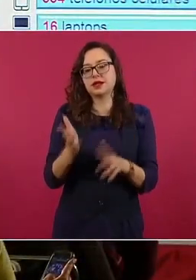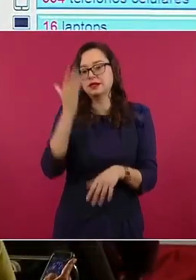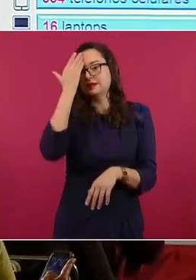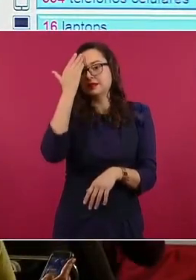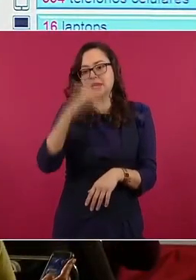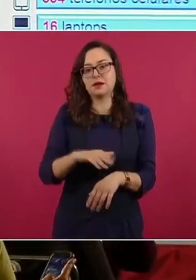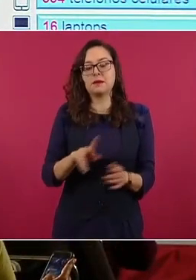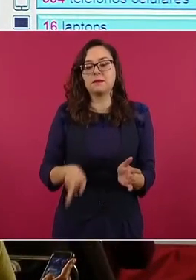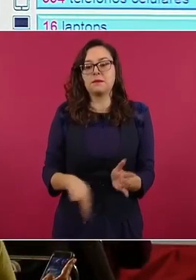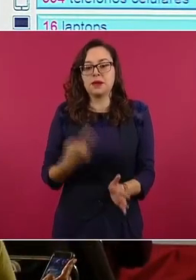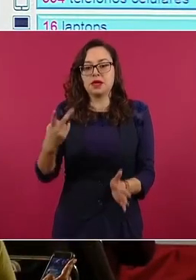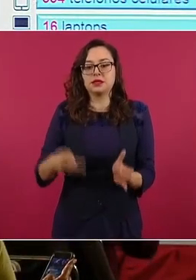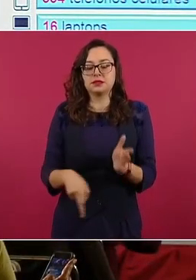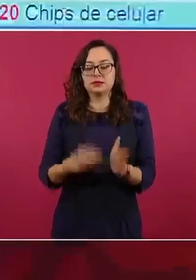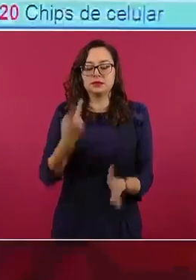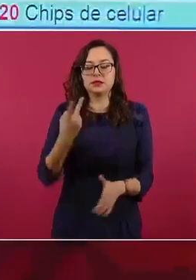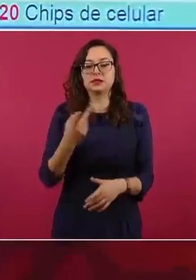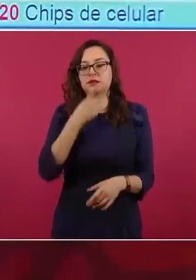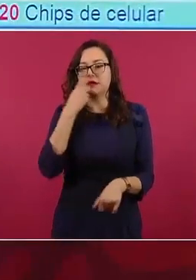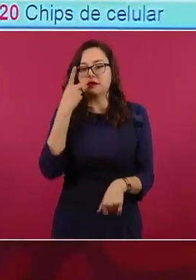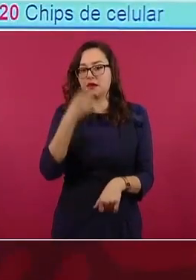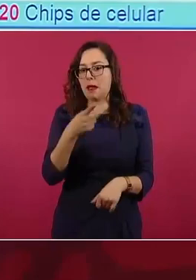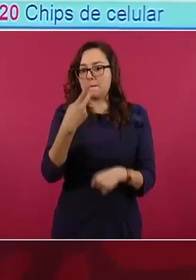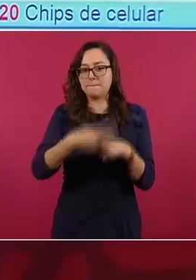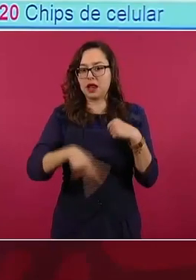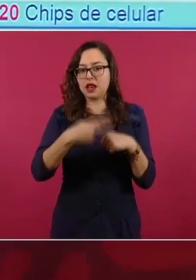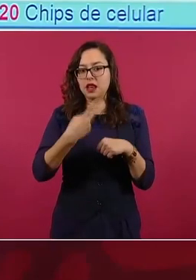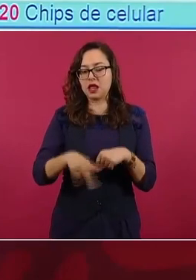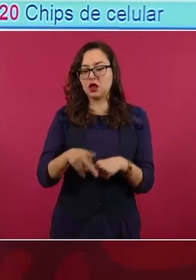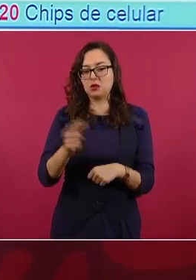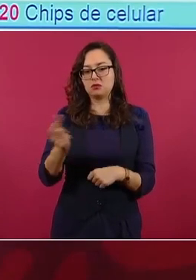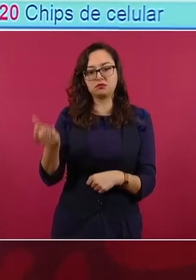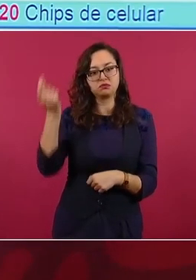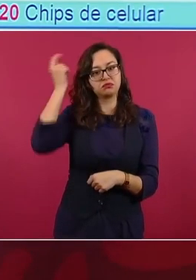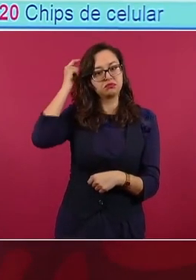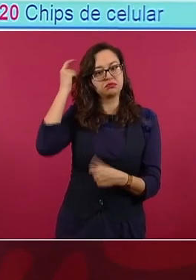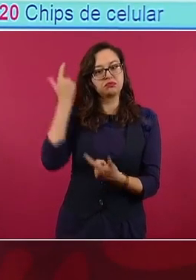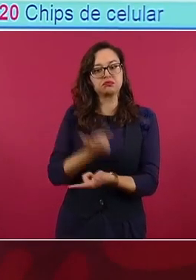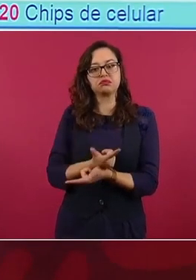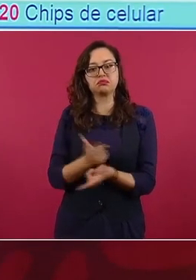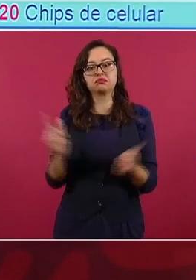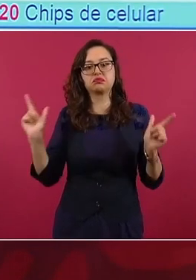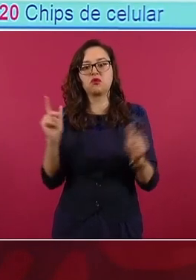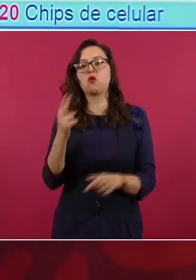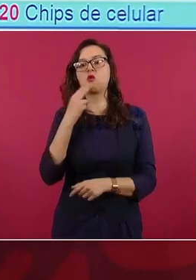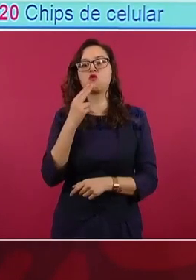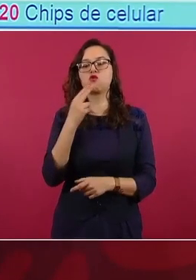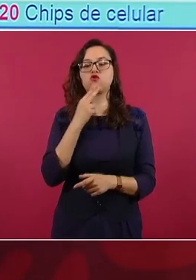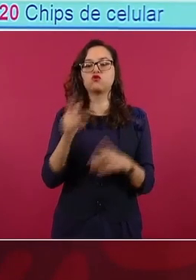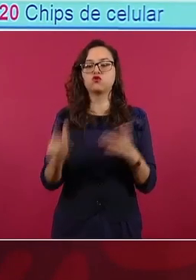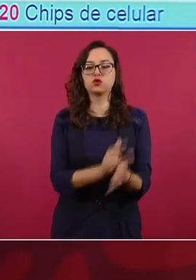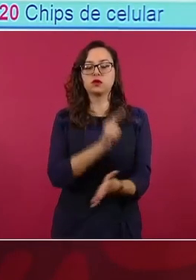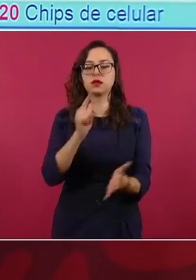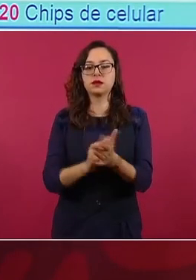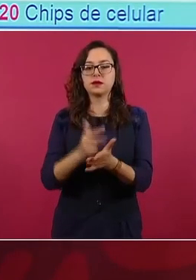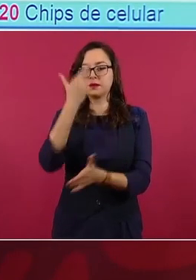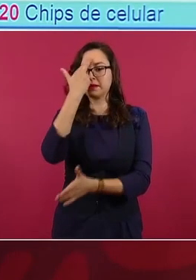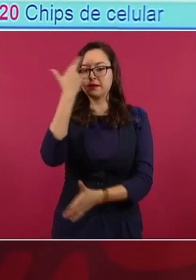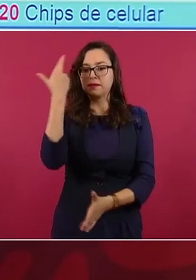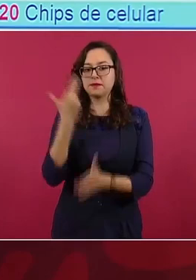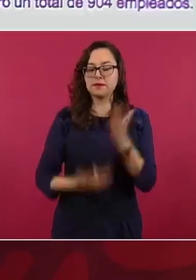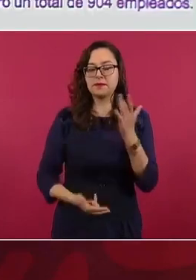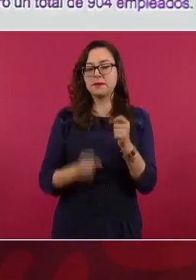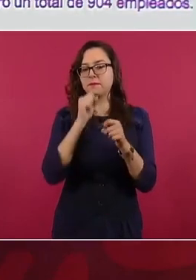prepago para operaciones delictivas, 354 teléfonos celulares y diferentes objetos.